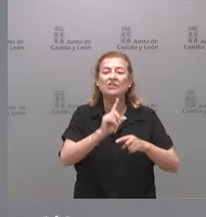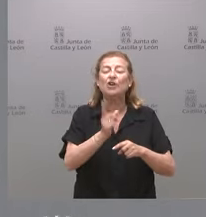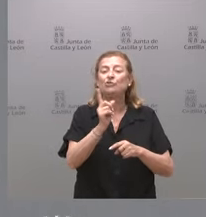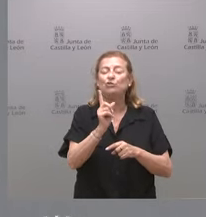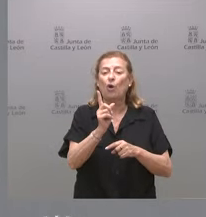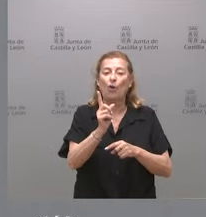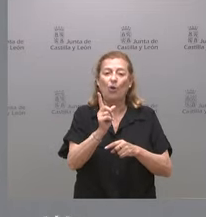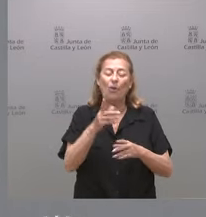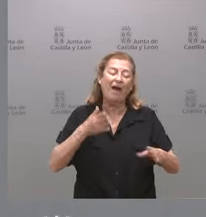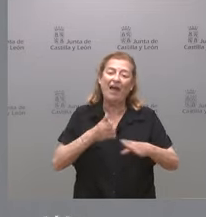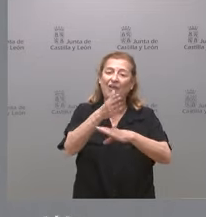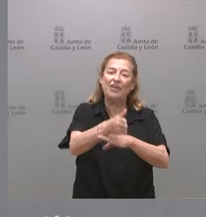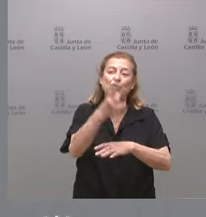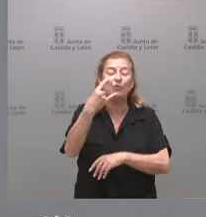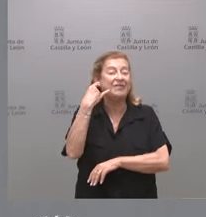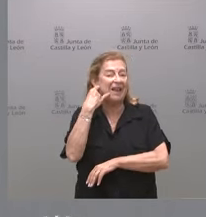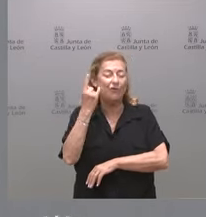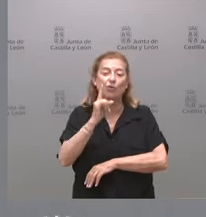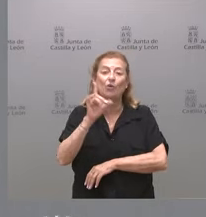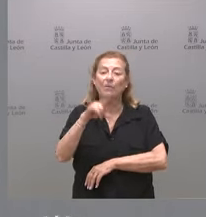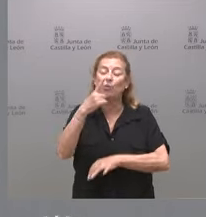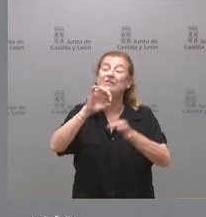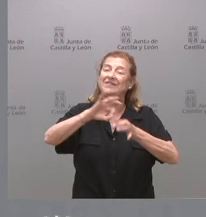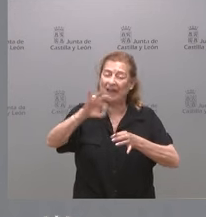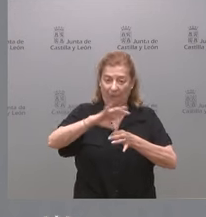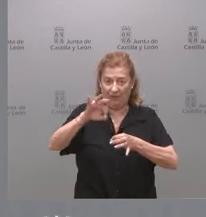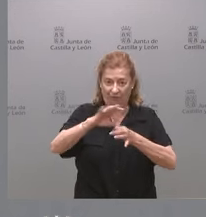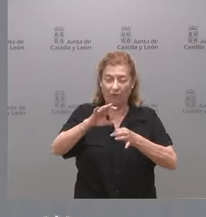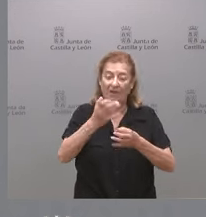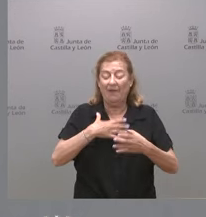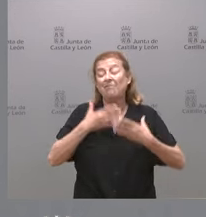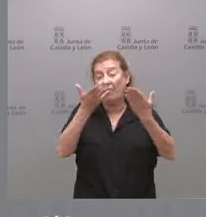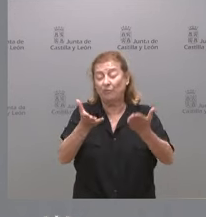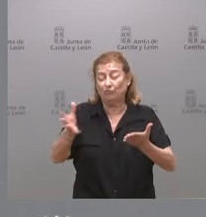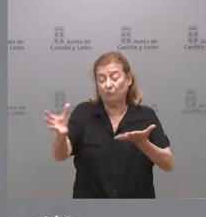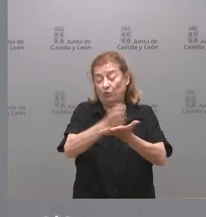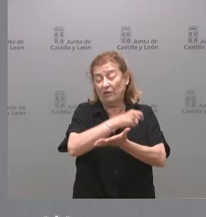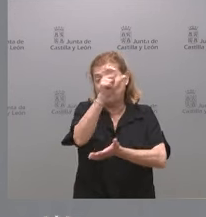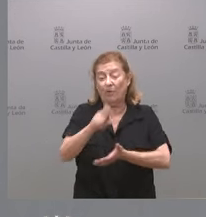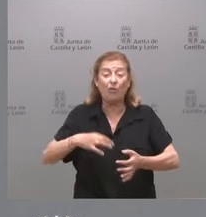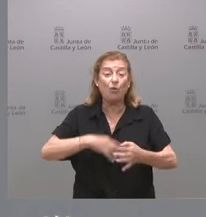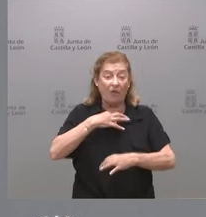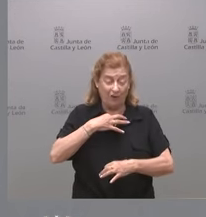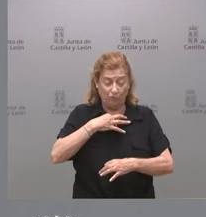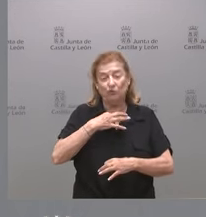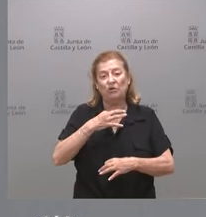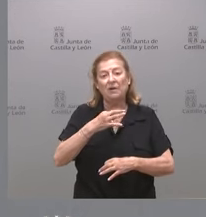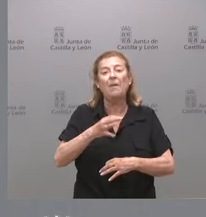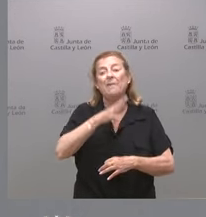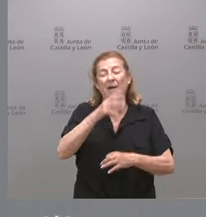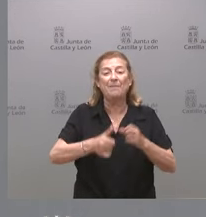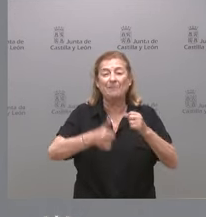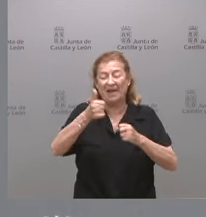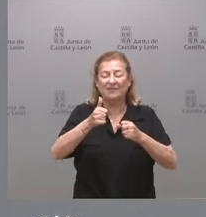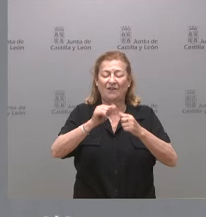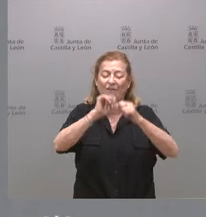del acceso a un teléfono, sino de un servicio que se presta al conjunto de la ciudadanía y que tiene más fórmulas